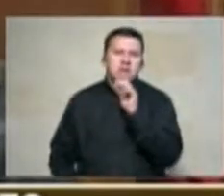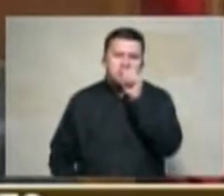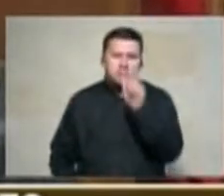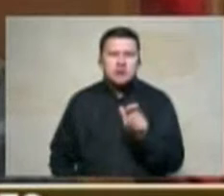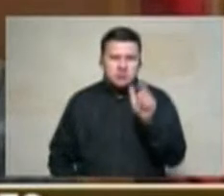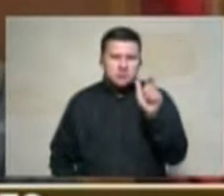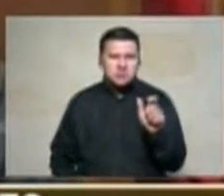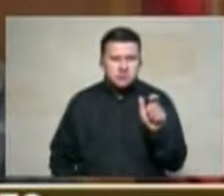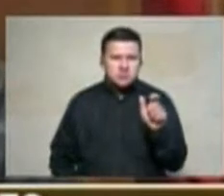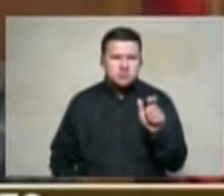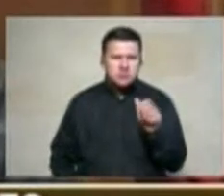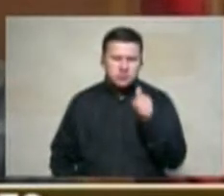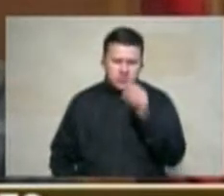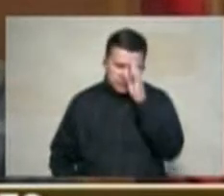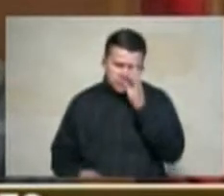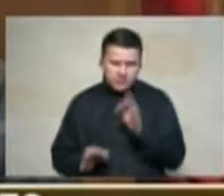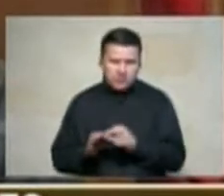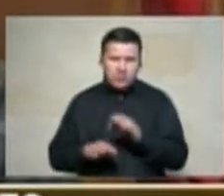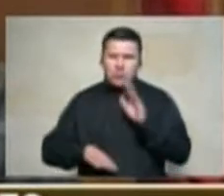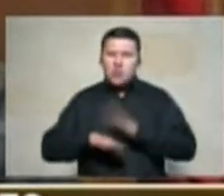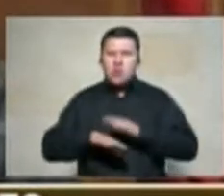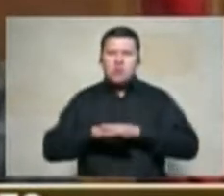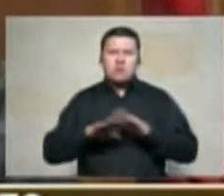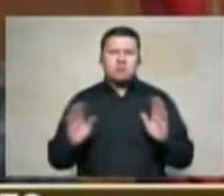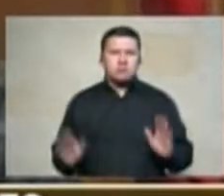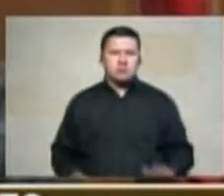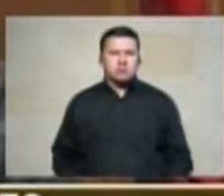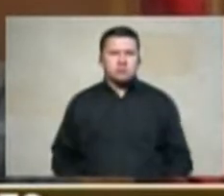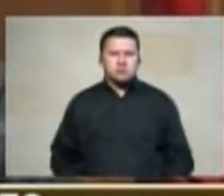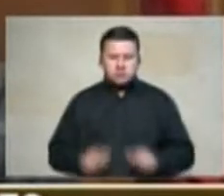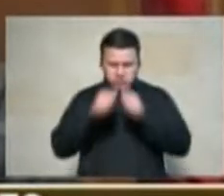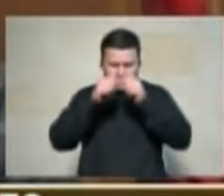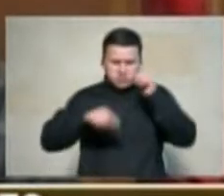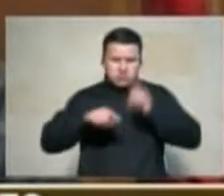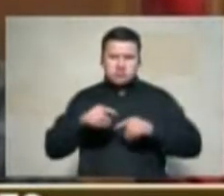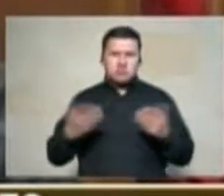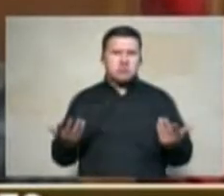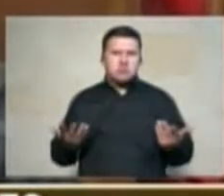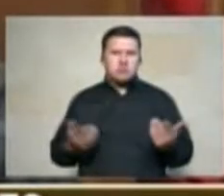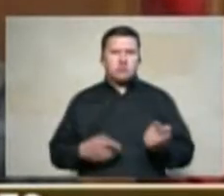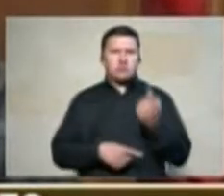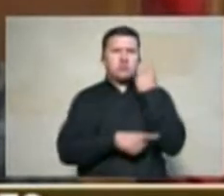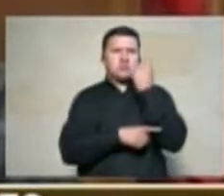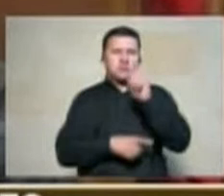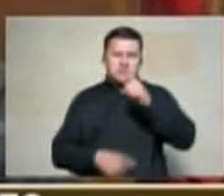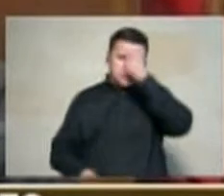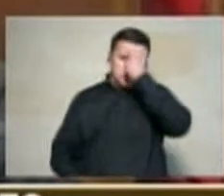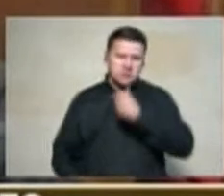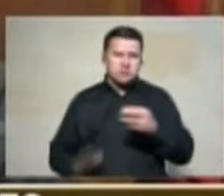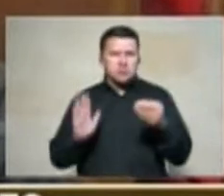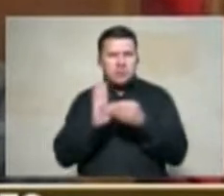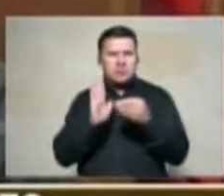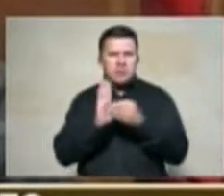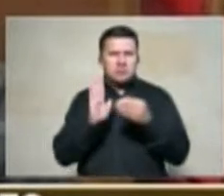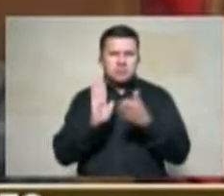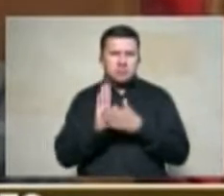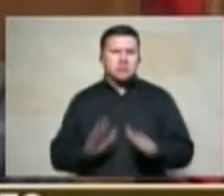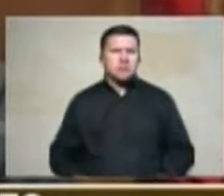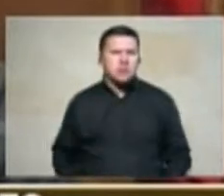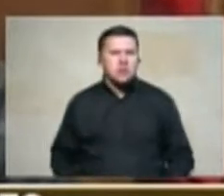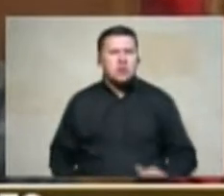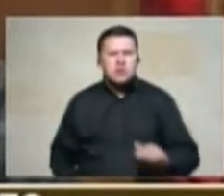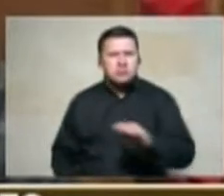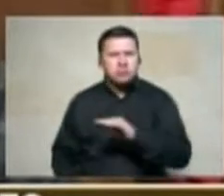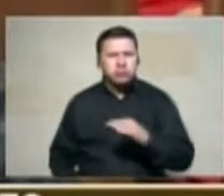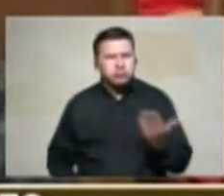exenta de culpa el estado no tenga políticas serias y adecuadas para su para darles